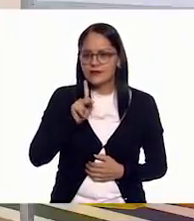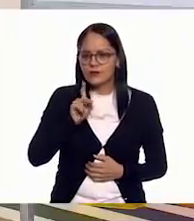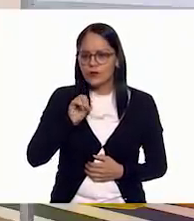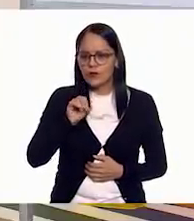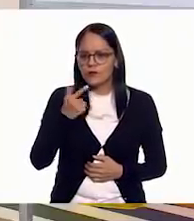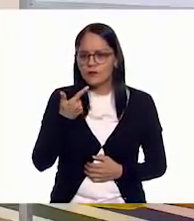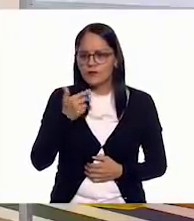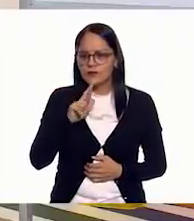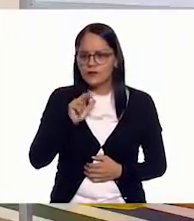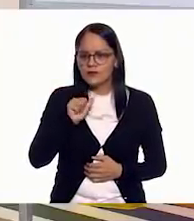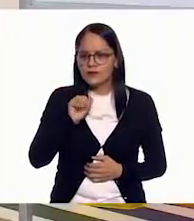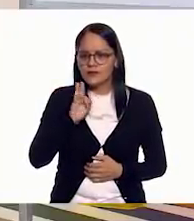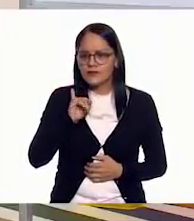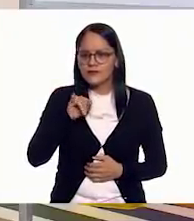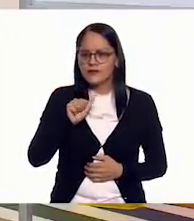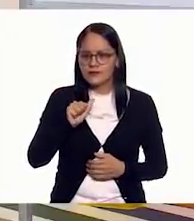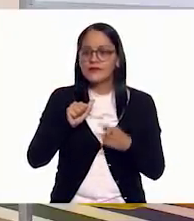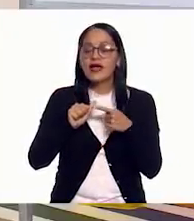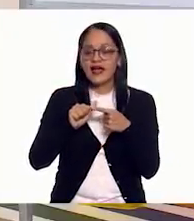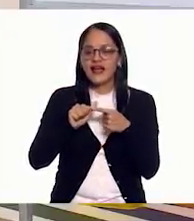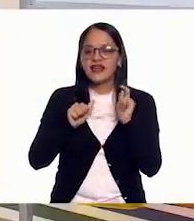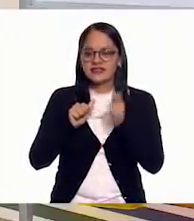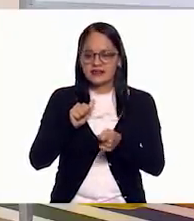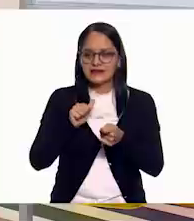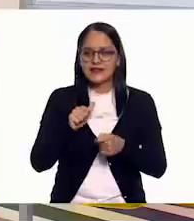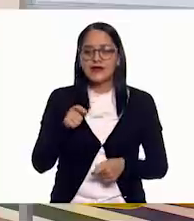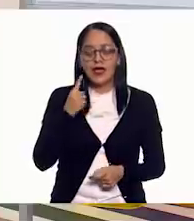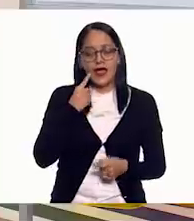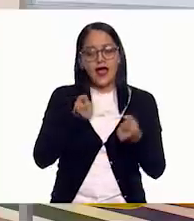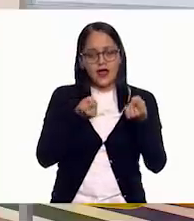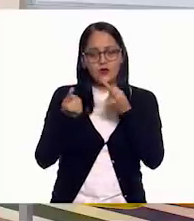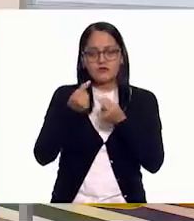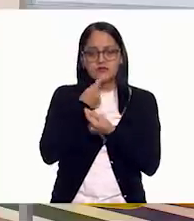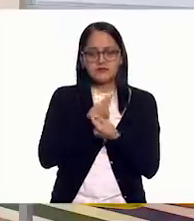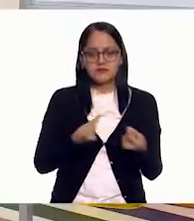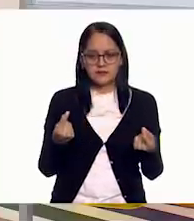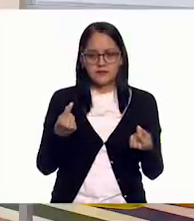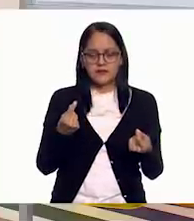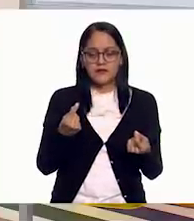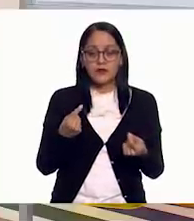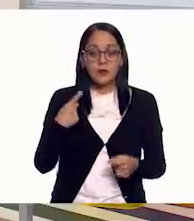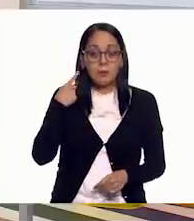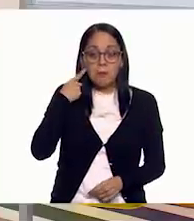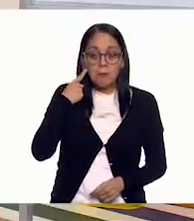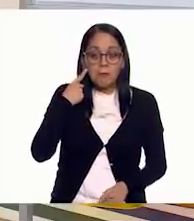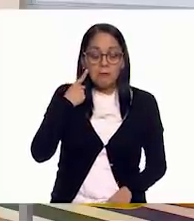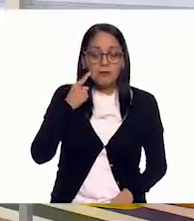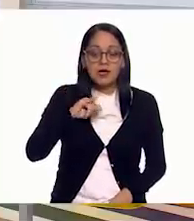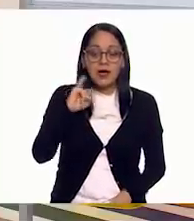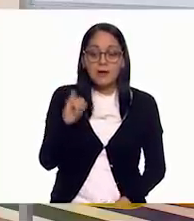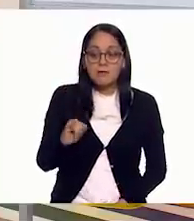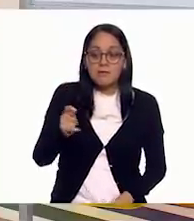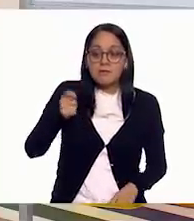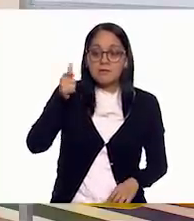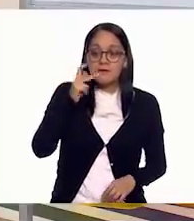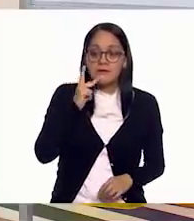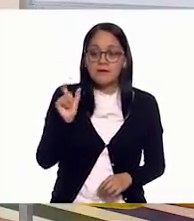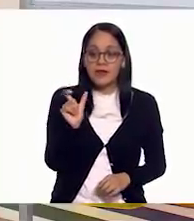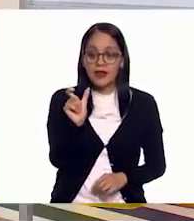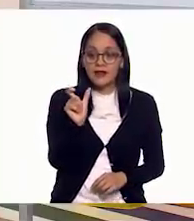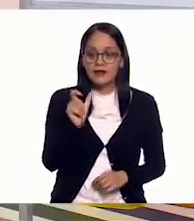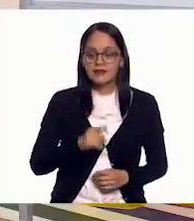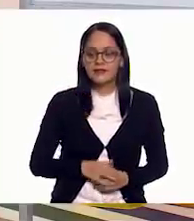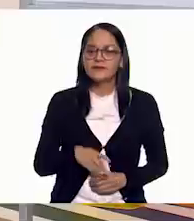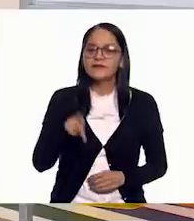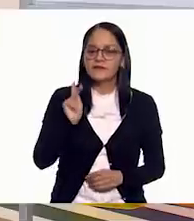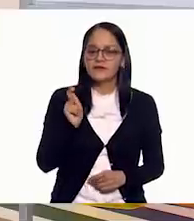Tipografía. Esta es una palabra que tal vez algunas niñas o algunos niños no habían escuchado anteriormente, pero tiene que